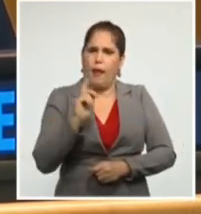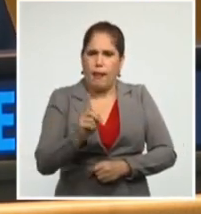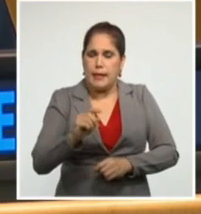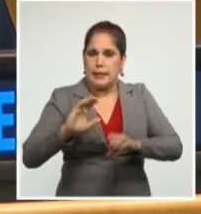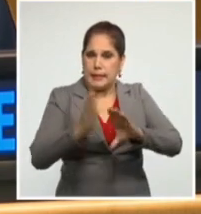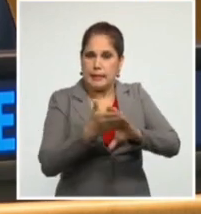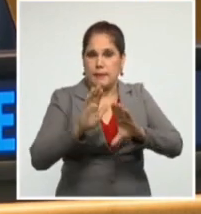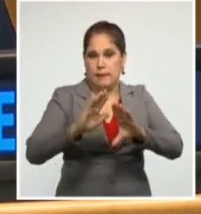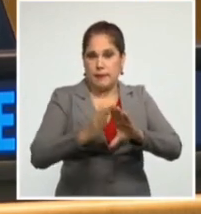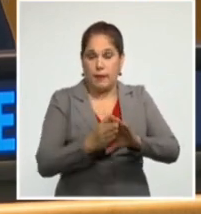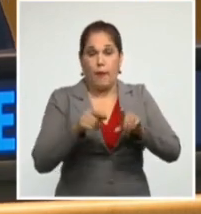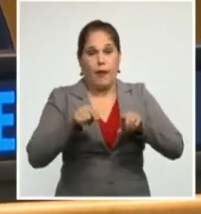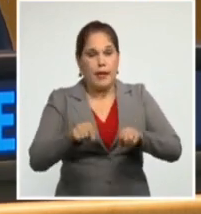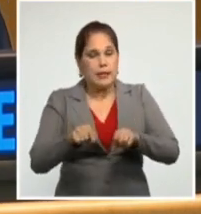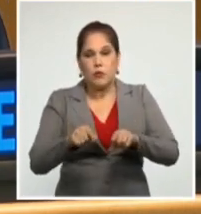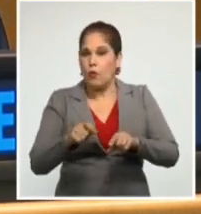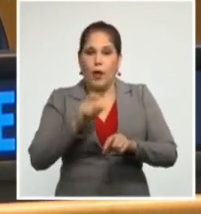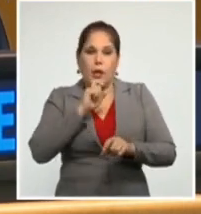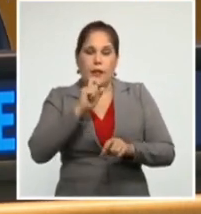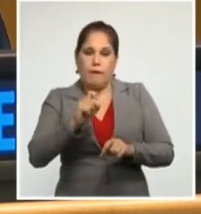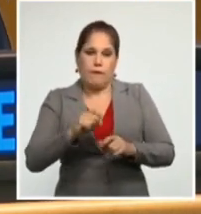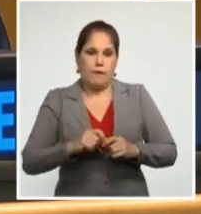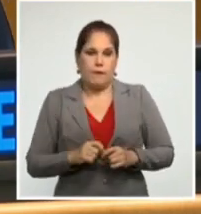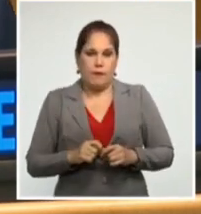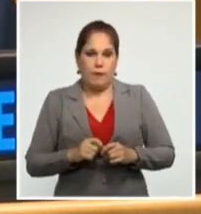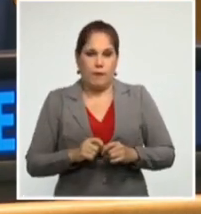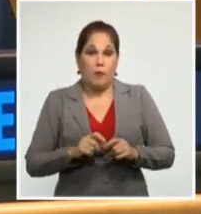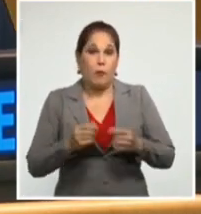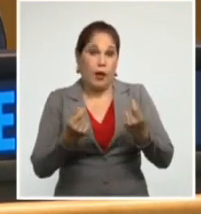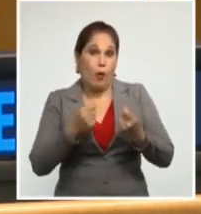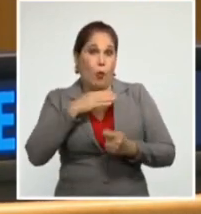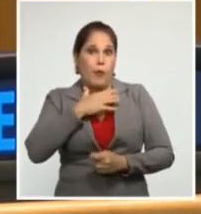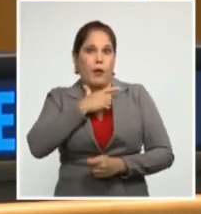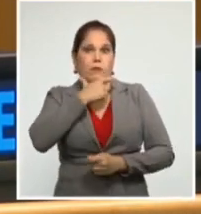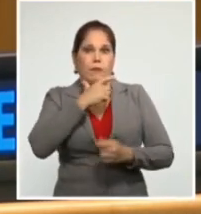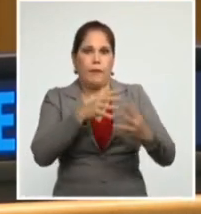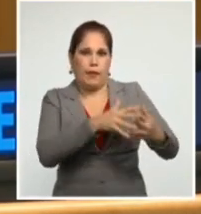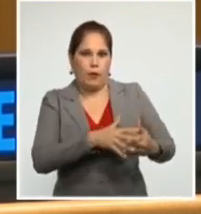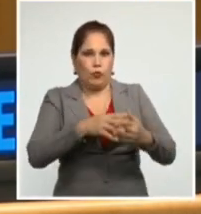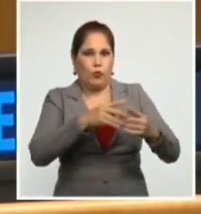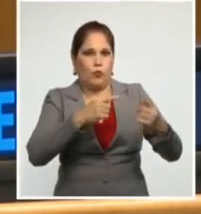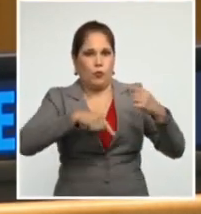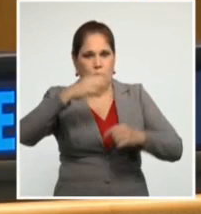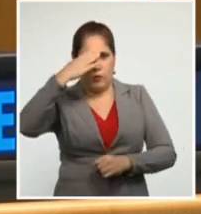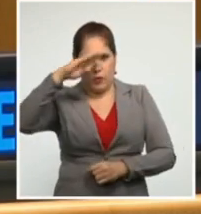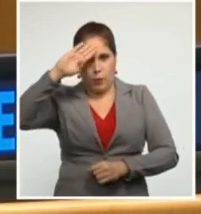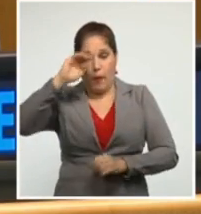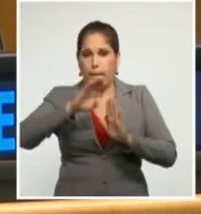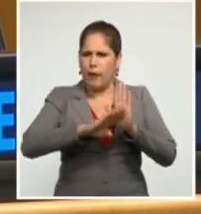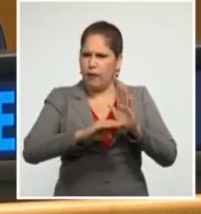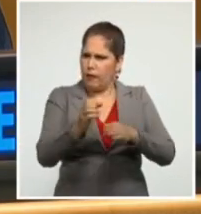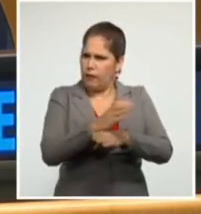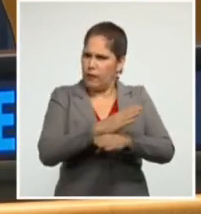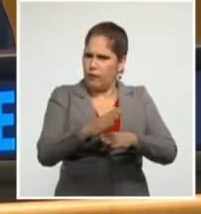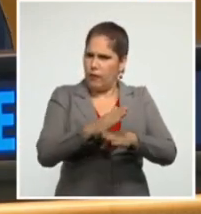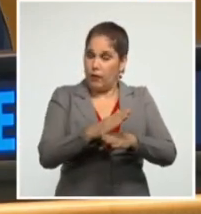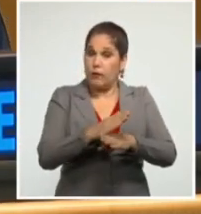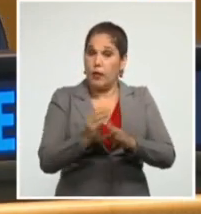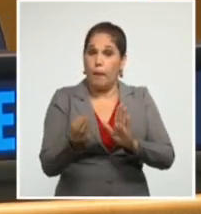constituye un crimen de lesa humanidad. Las medidas coercitivas unilaterales aplicadas